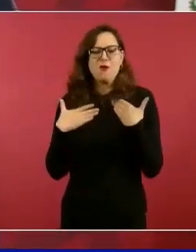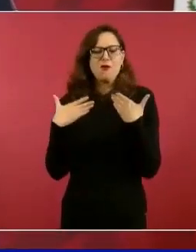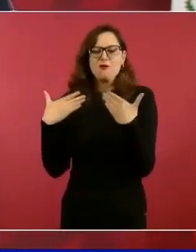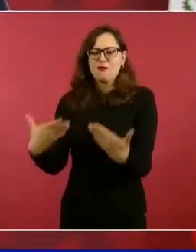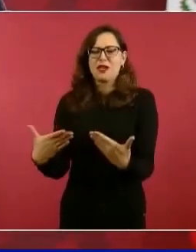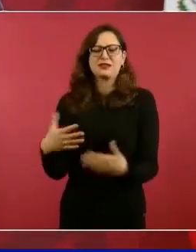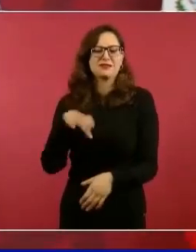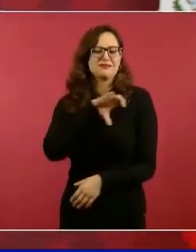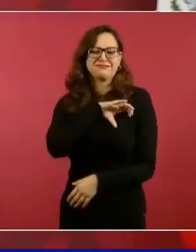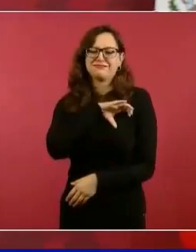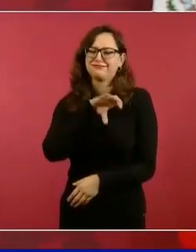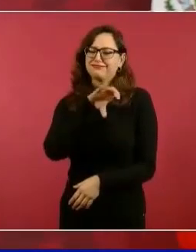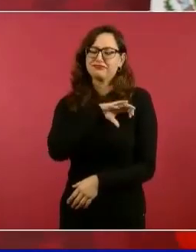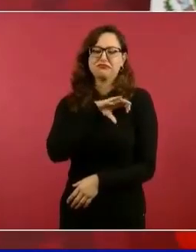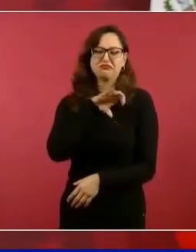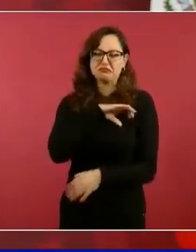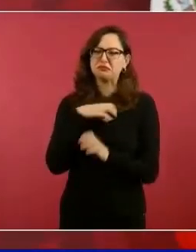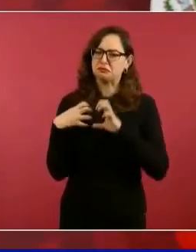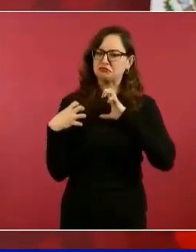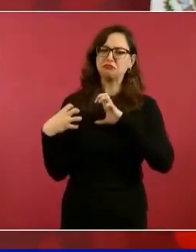nos queríamos mucho,